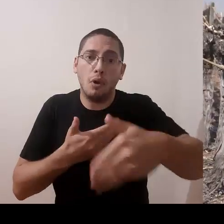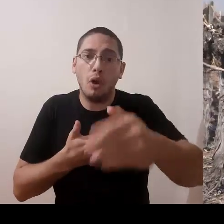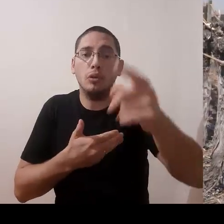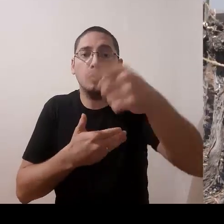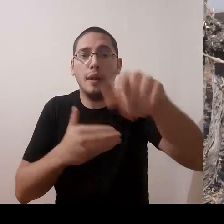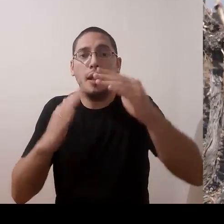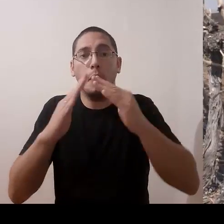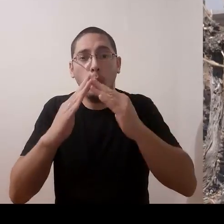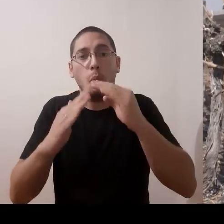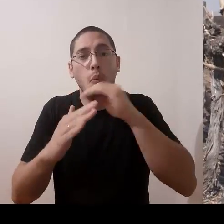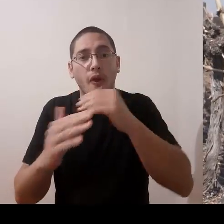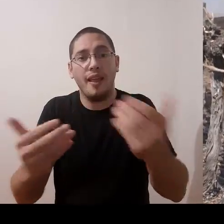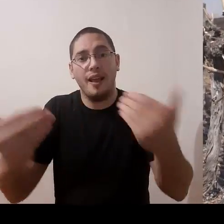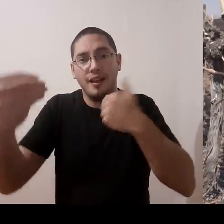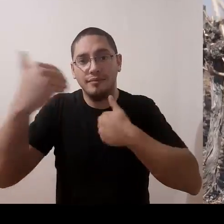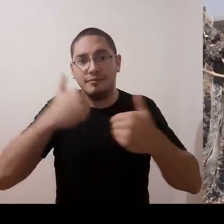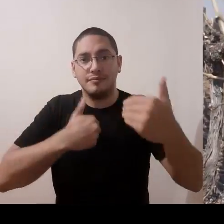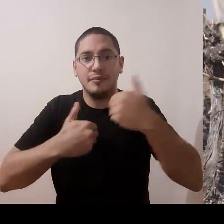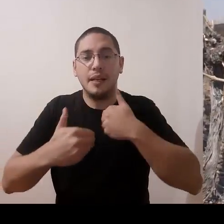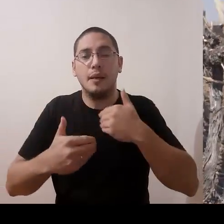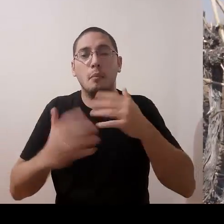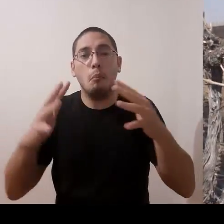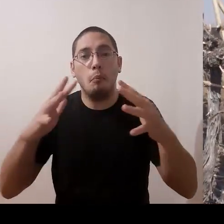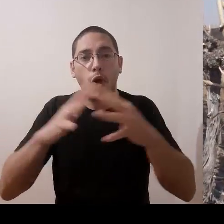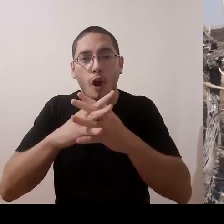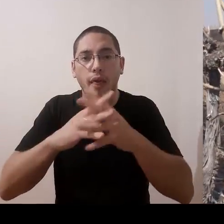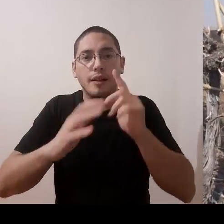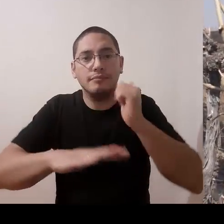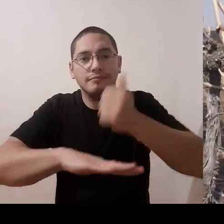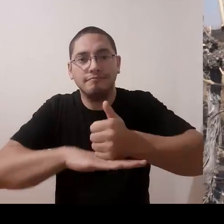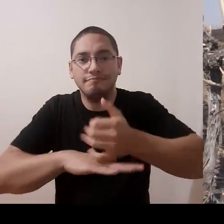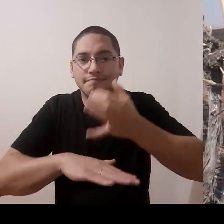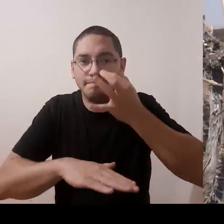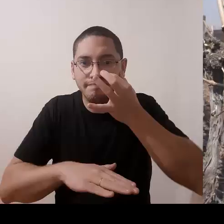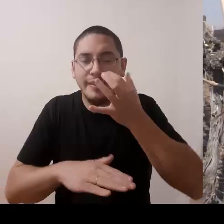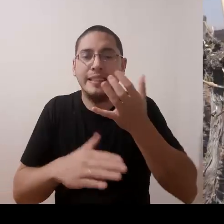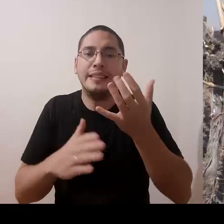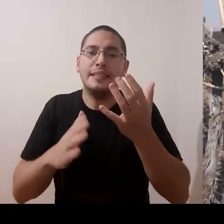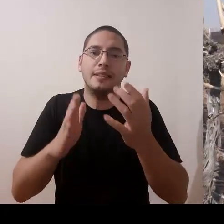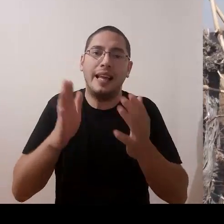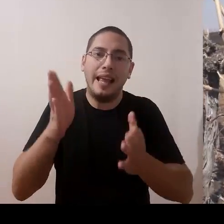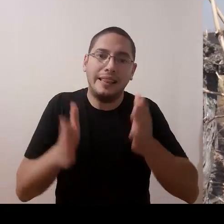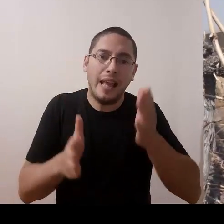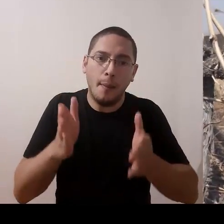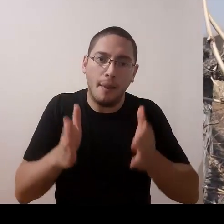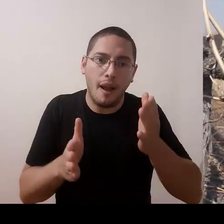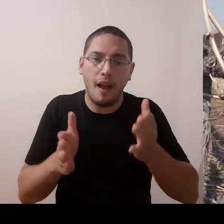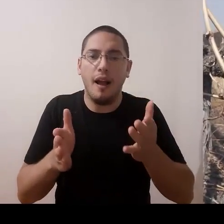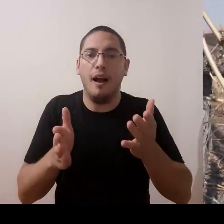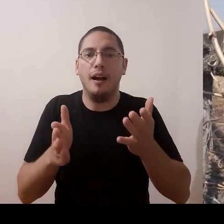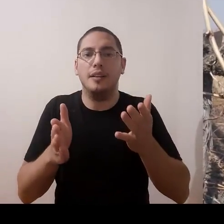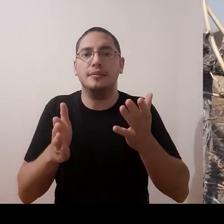en bodega. Quizás es un trabajo que, cuando termine toda esta etapa, este,